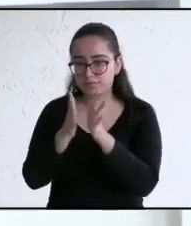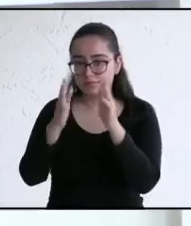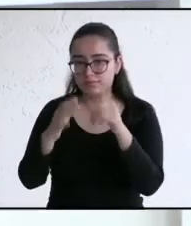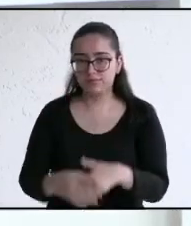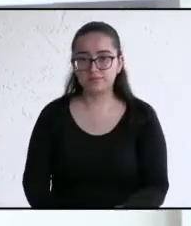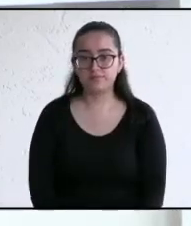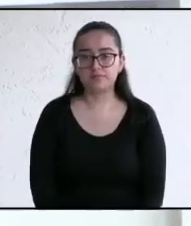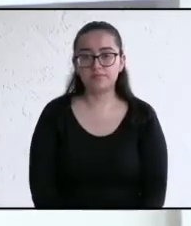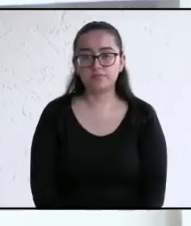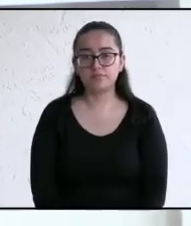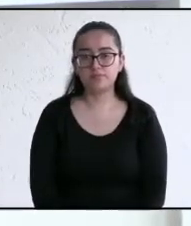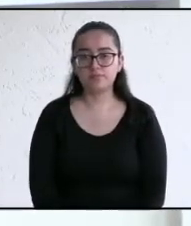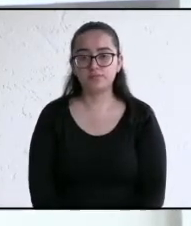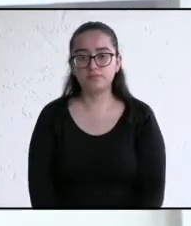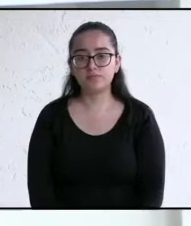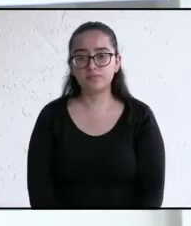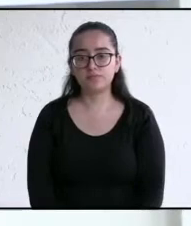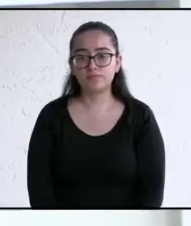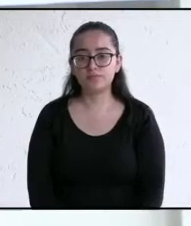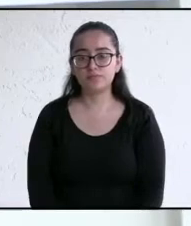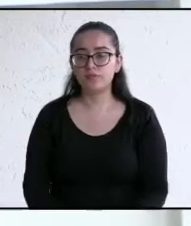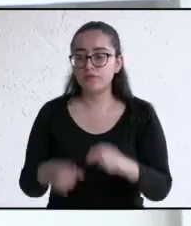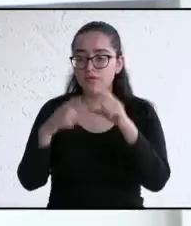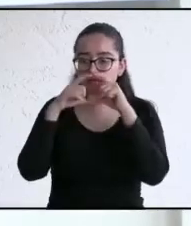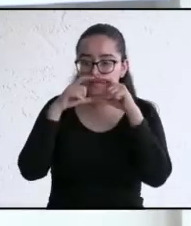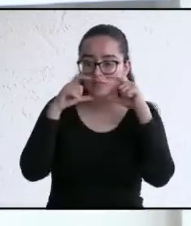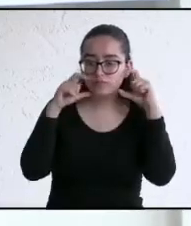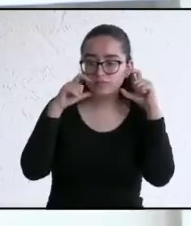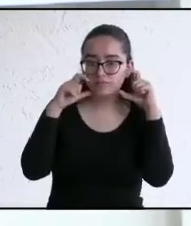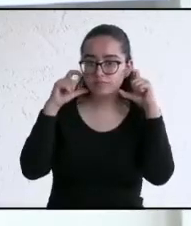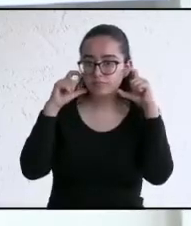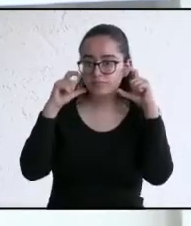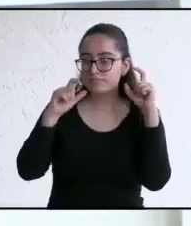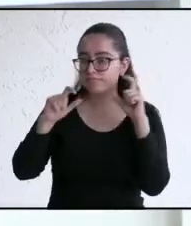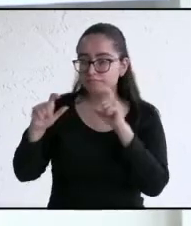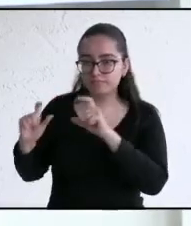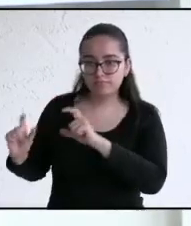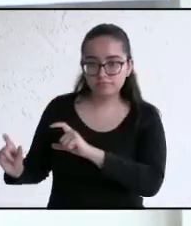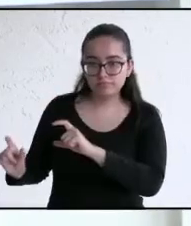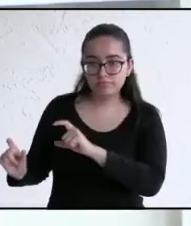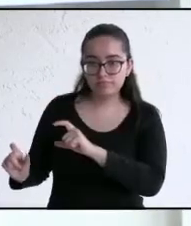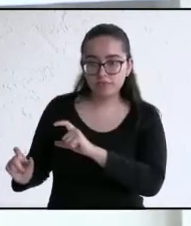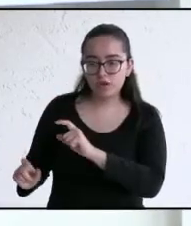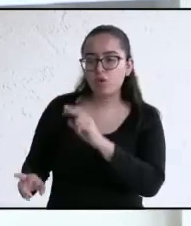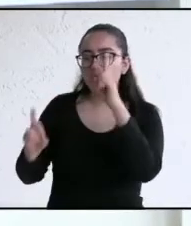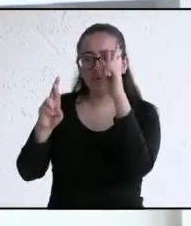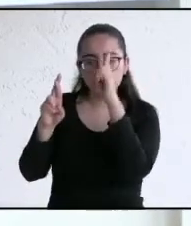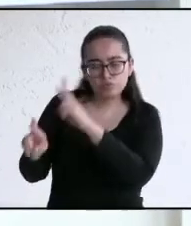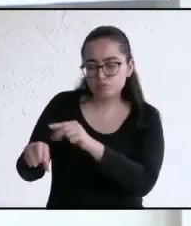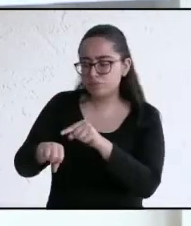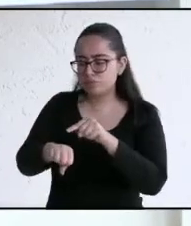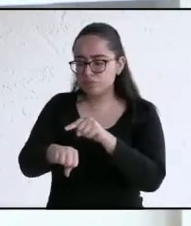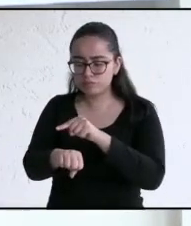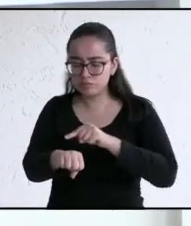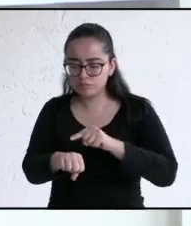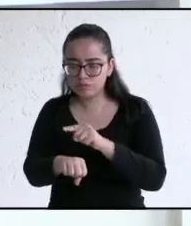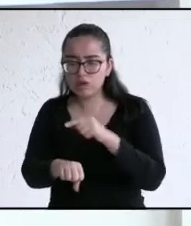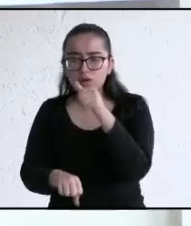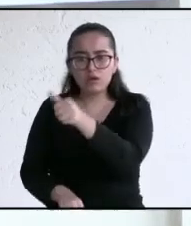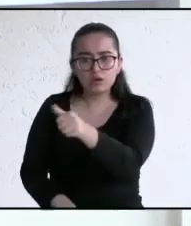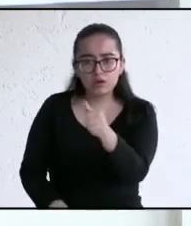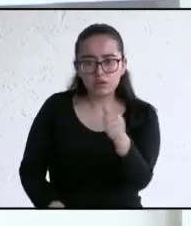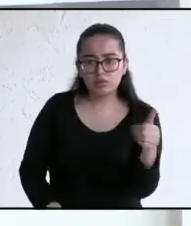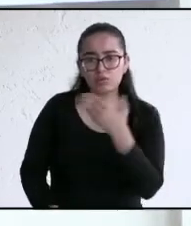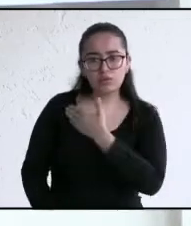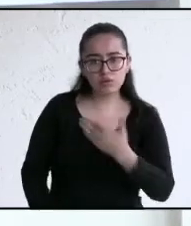en el debate. El no usar el cubrebocas adecuadamente y no respetar el tiempo de intervención de cada